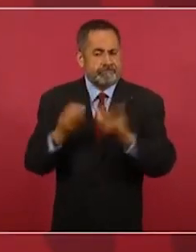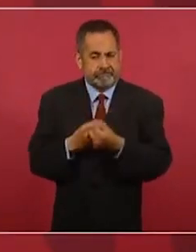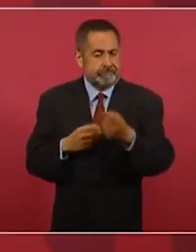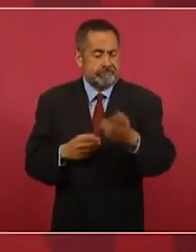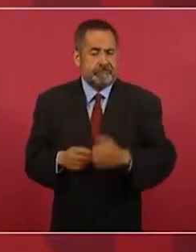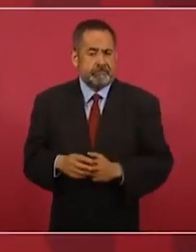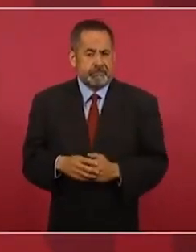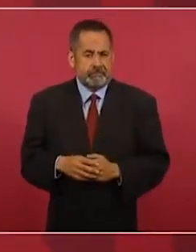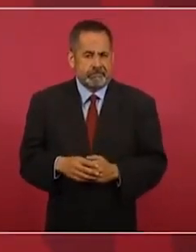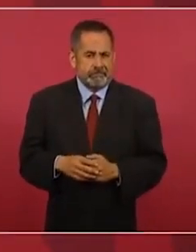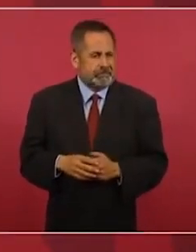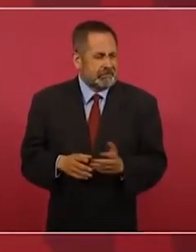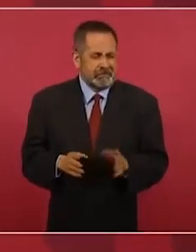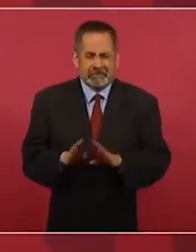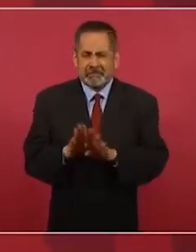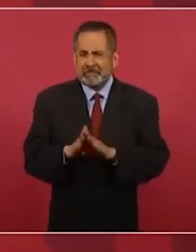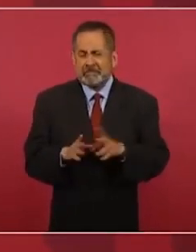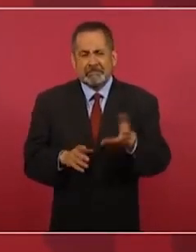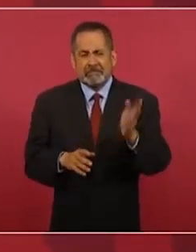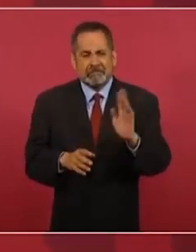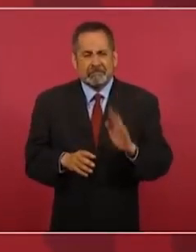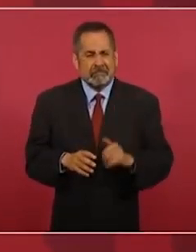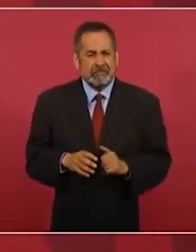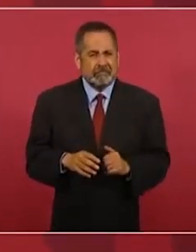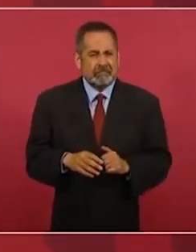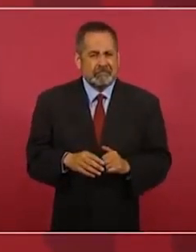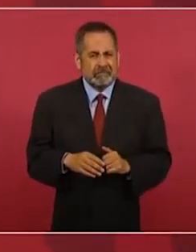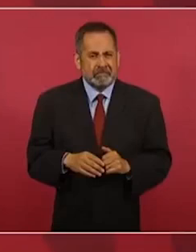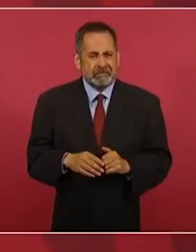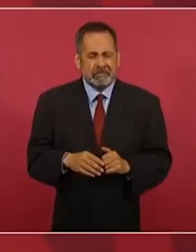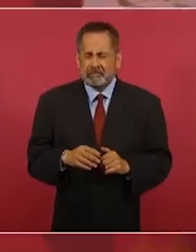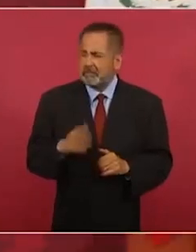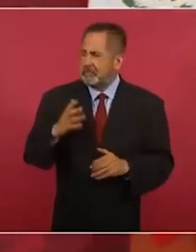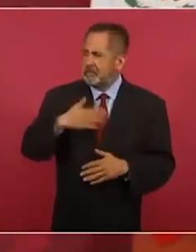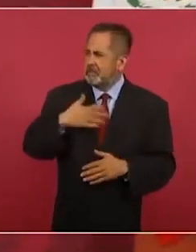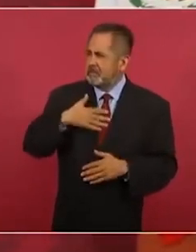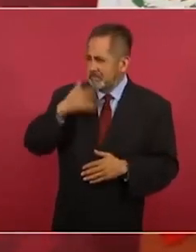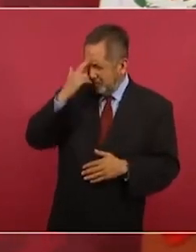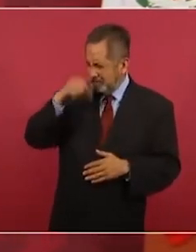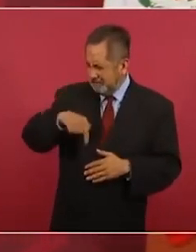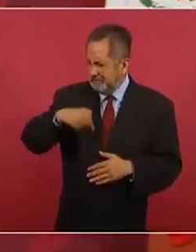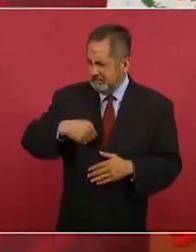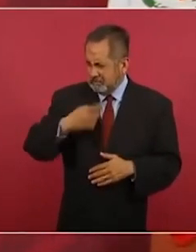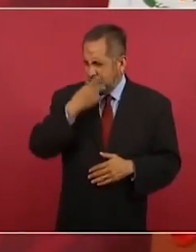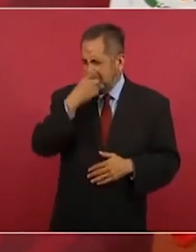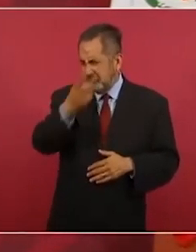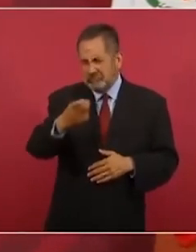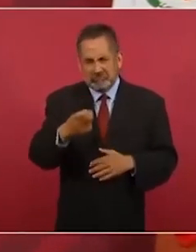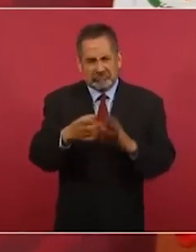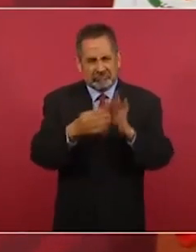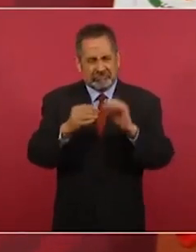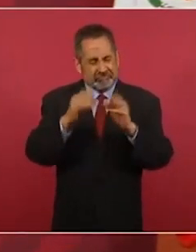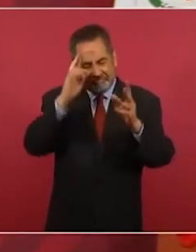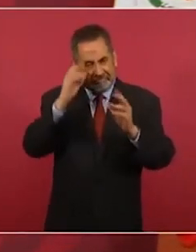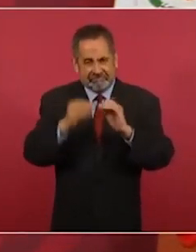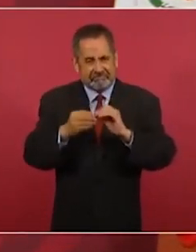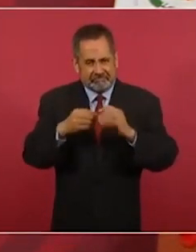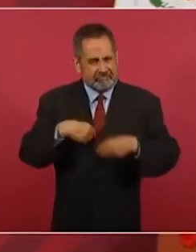yo no sé cómo lo externé aquí textualmente,